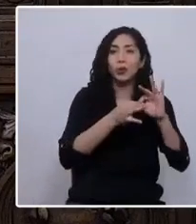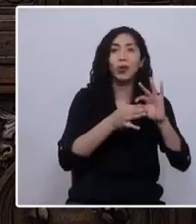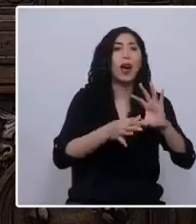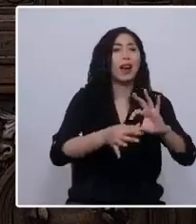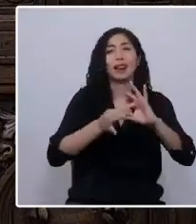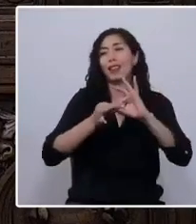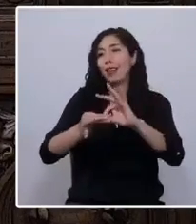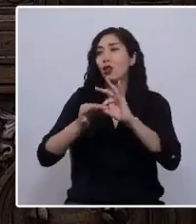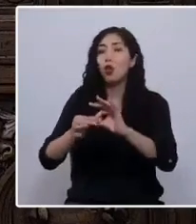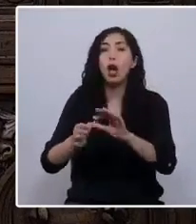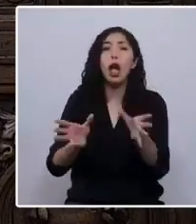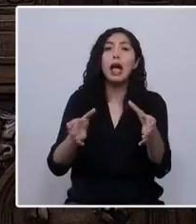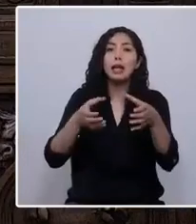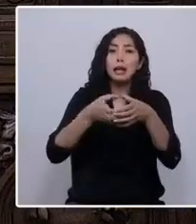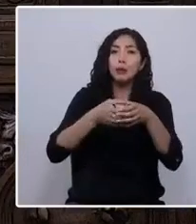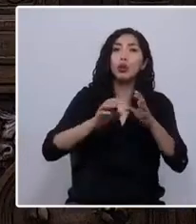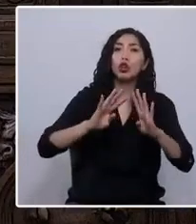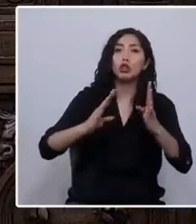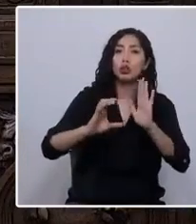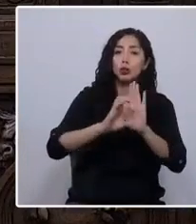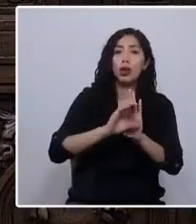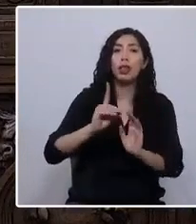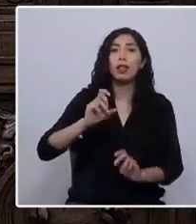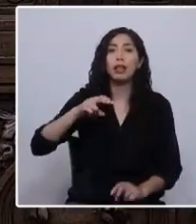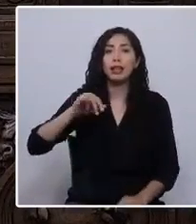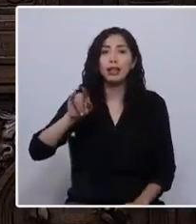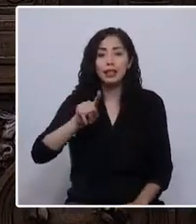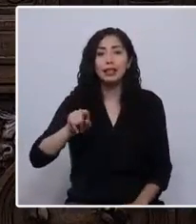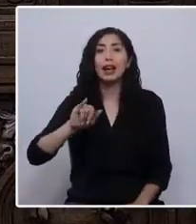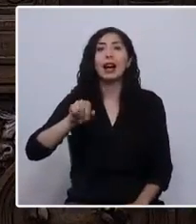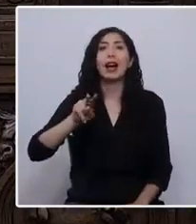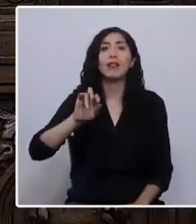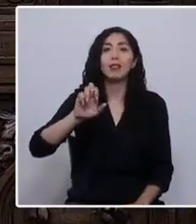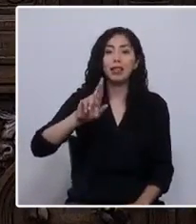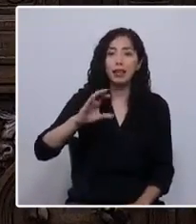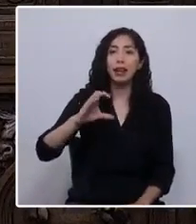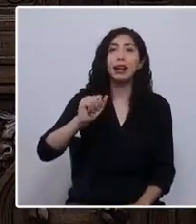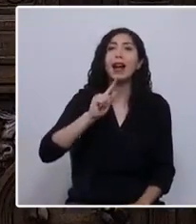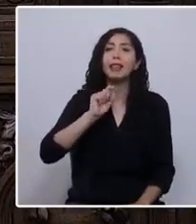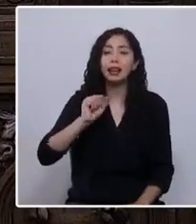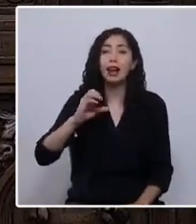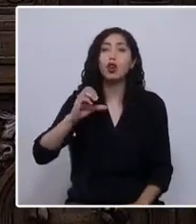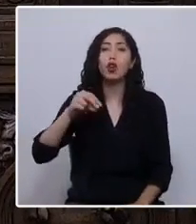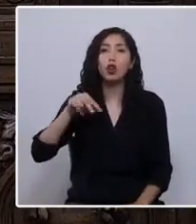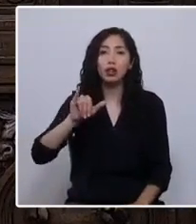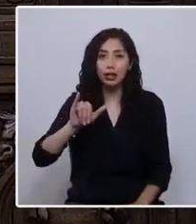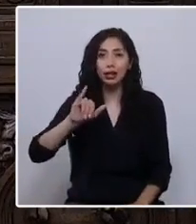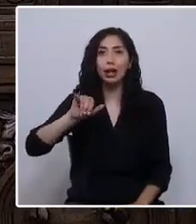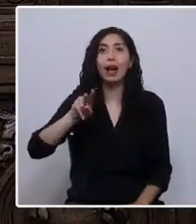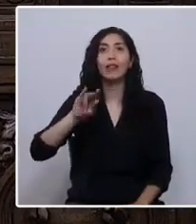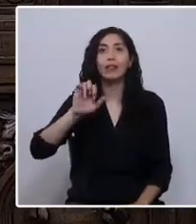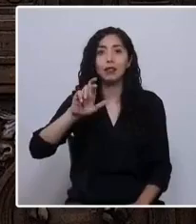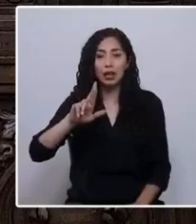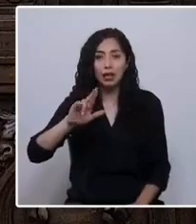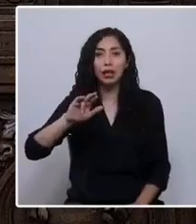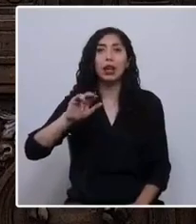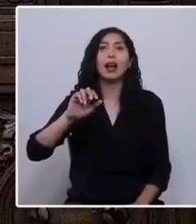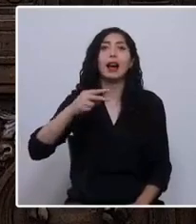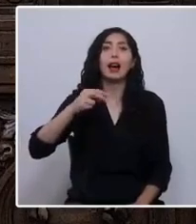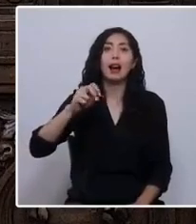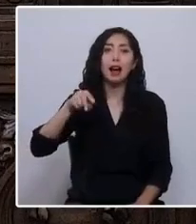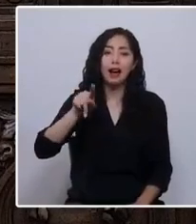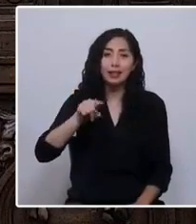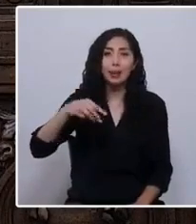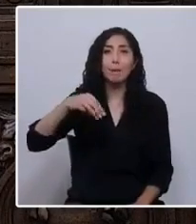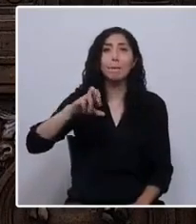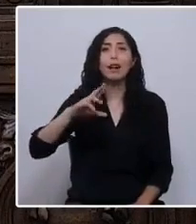constituyente. Denise, Javier, Cata, Connie, Javi, Jorge, Cote, Javier, Milu, Joaquín, Hans, Marcelo.